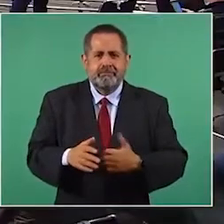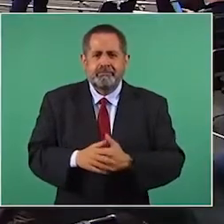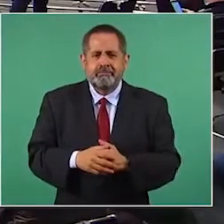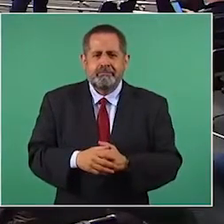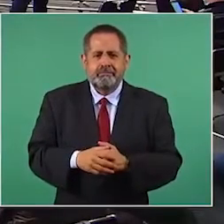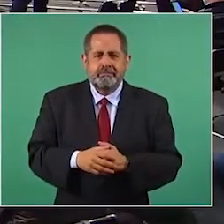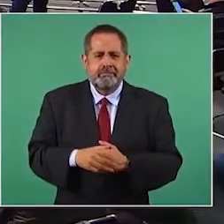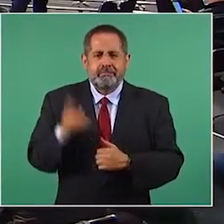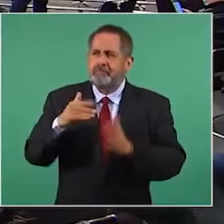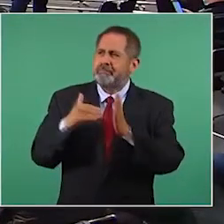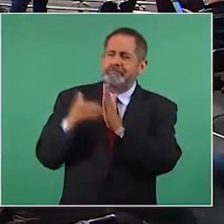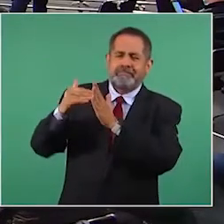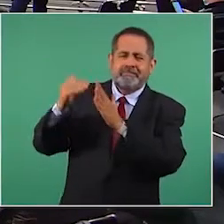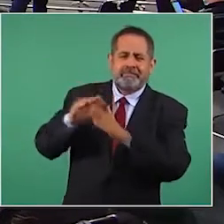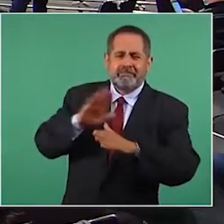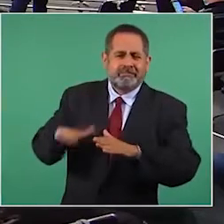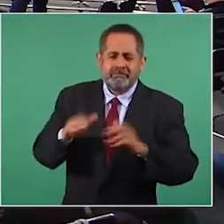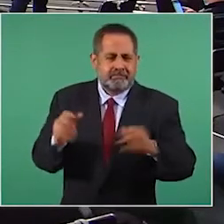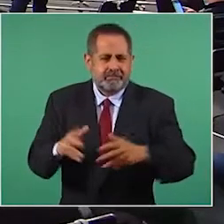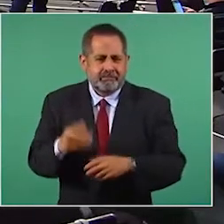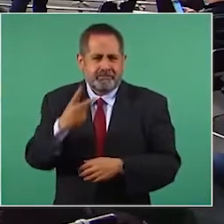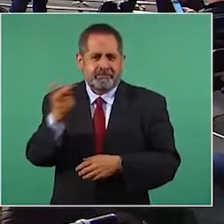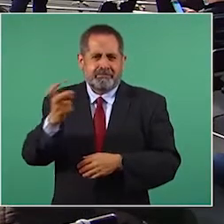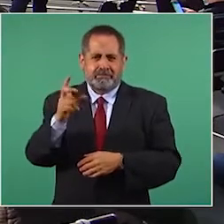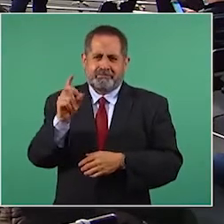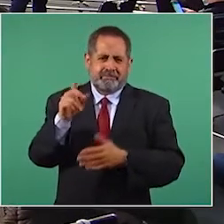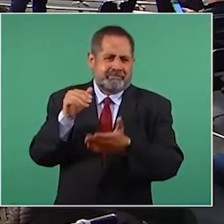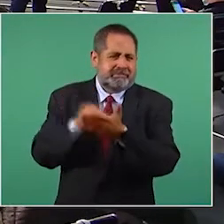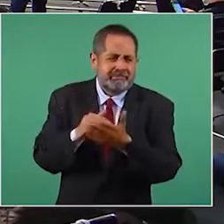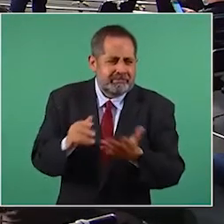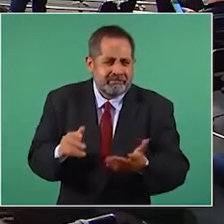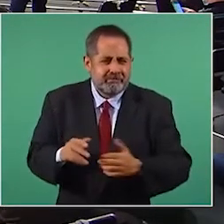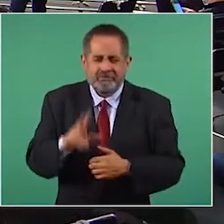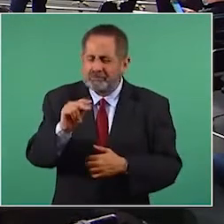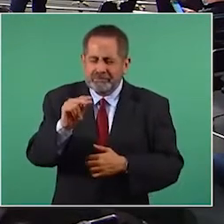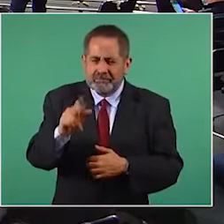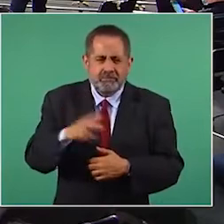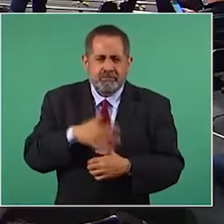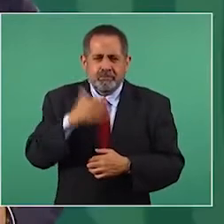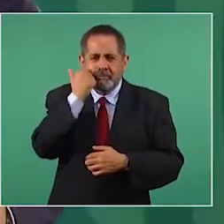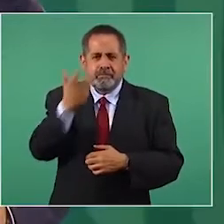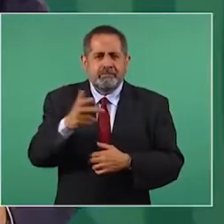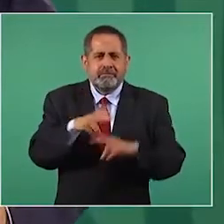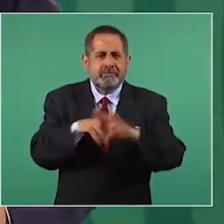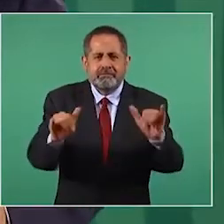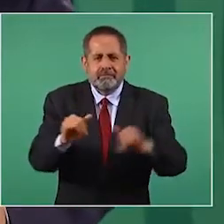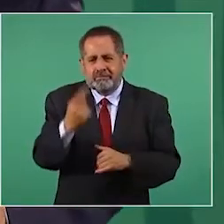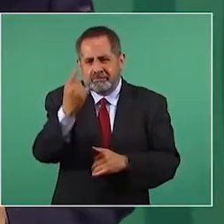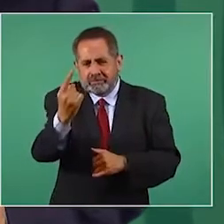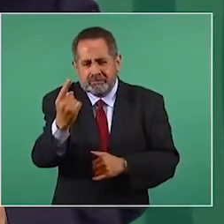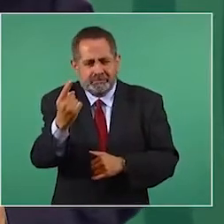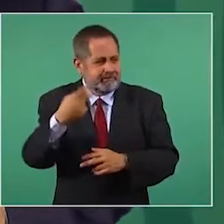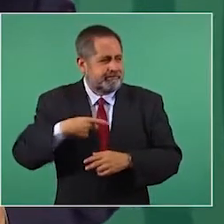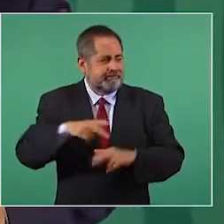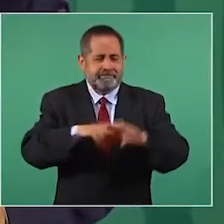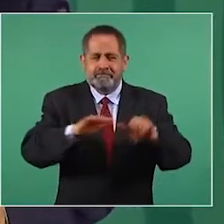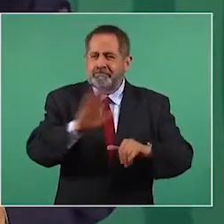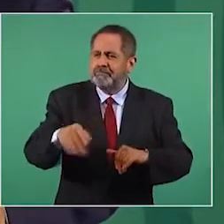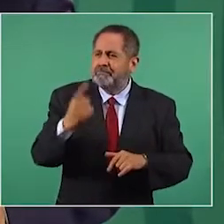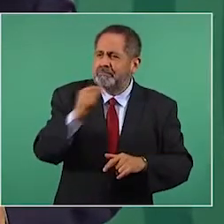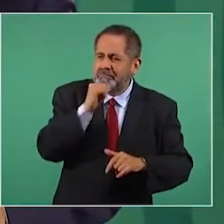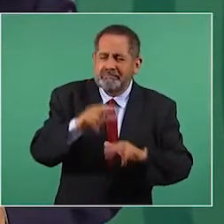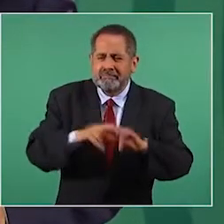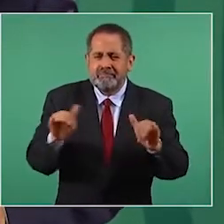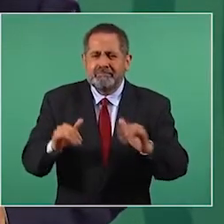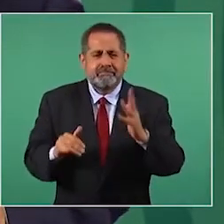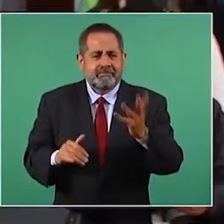no miles de muertos, no 230 mil, no, no quisiera que muriera un ser humano. Pero lo